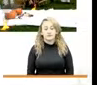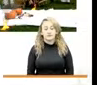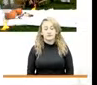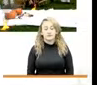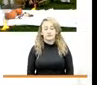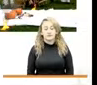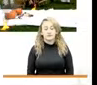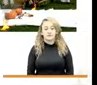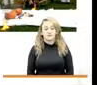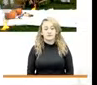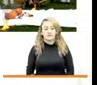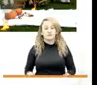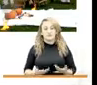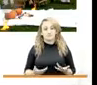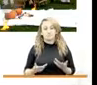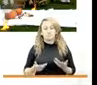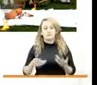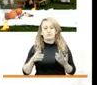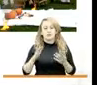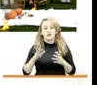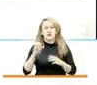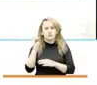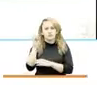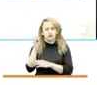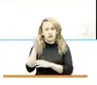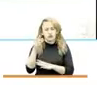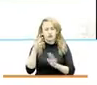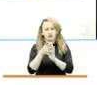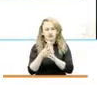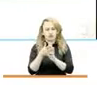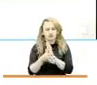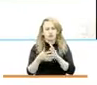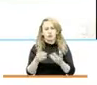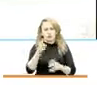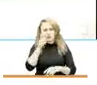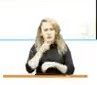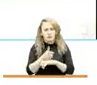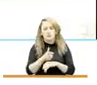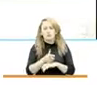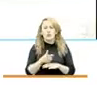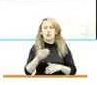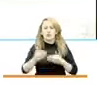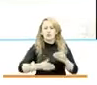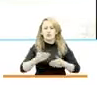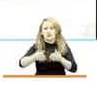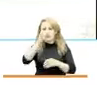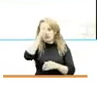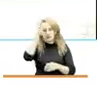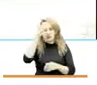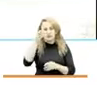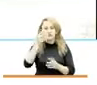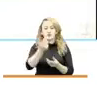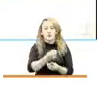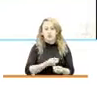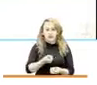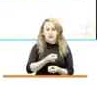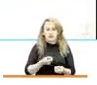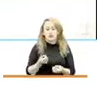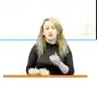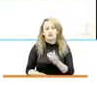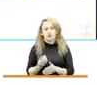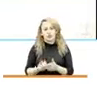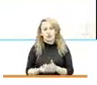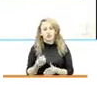En cuanto a las exposiciones y curadurías, se lideraron procesos de conceptualización, diseño, producción y